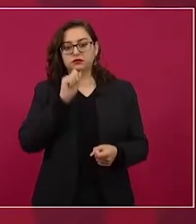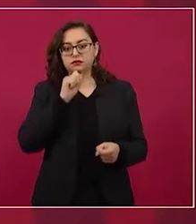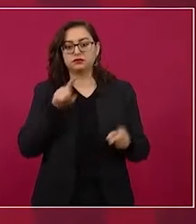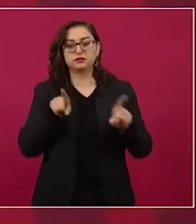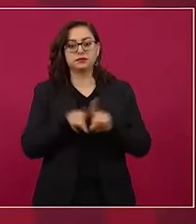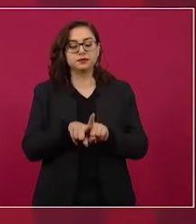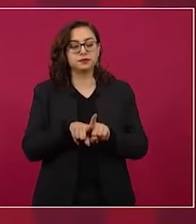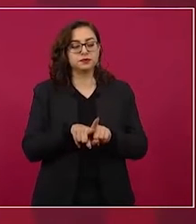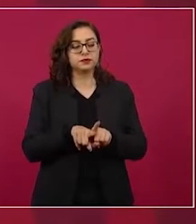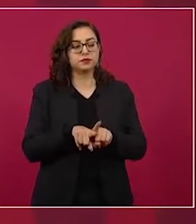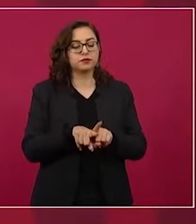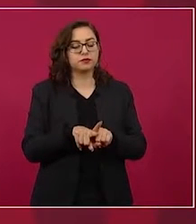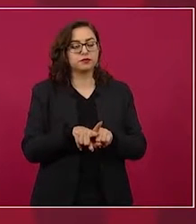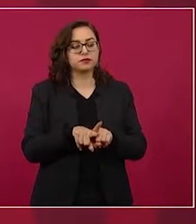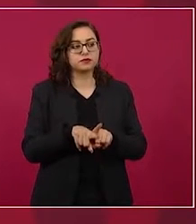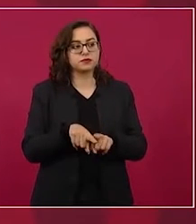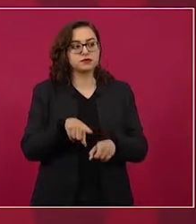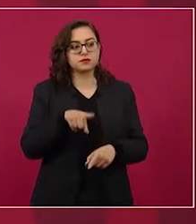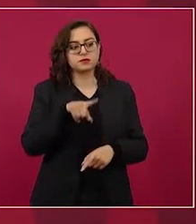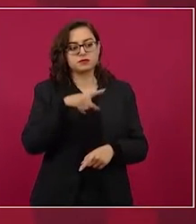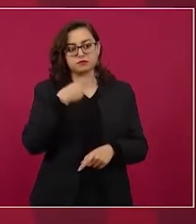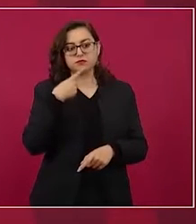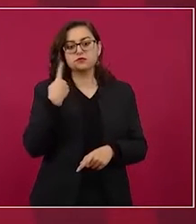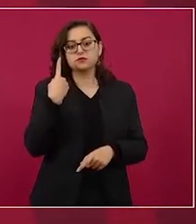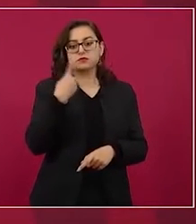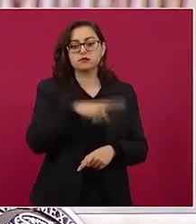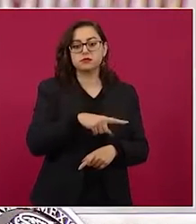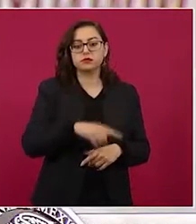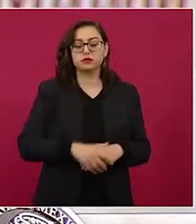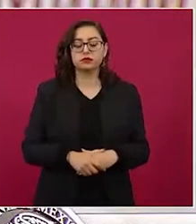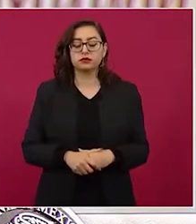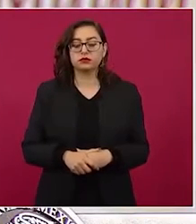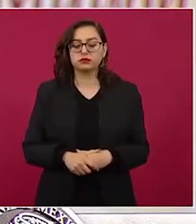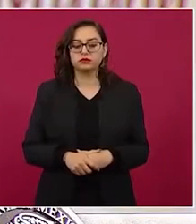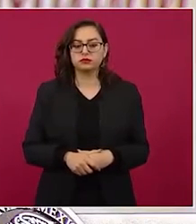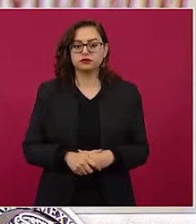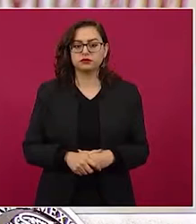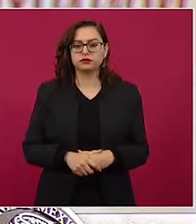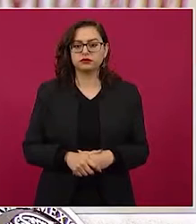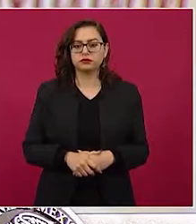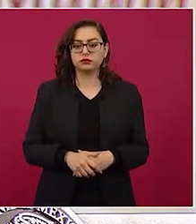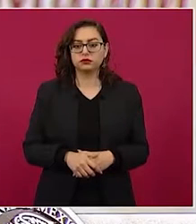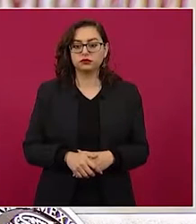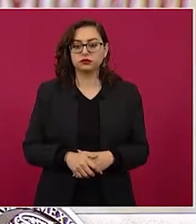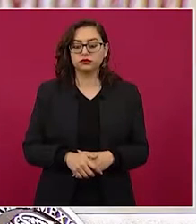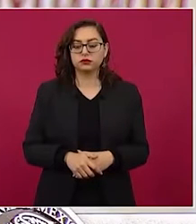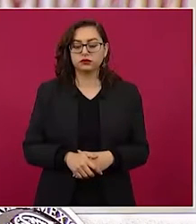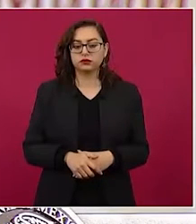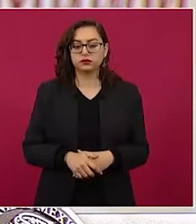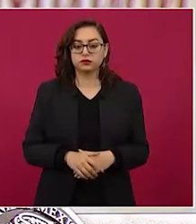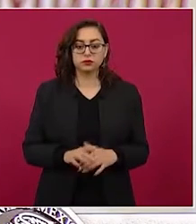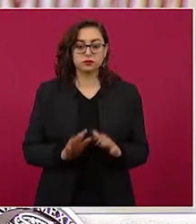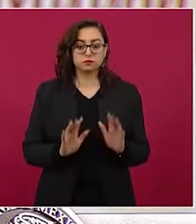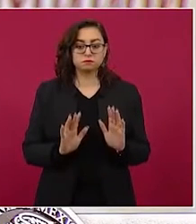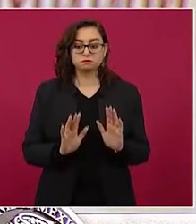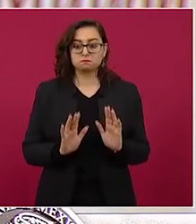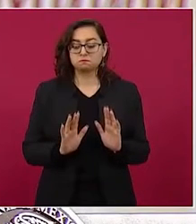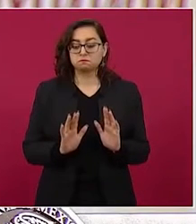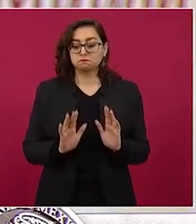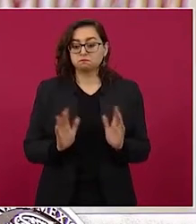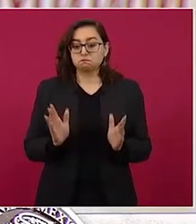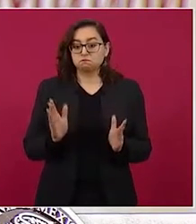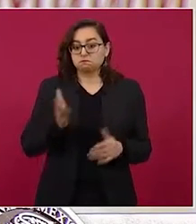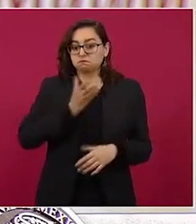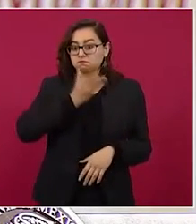Bueno, no conozco la demanda que presentó el Partido Morena